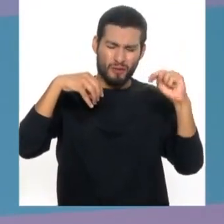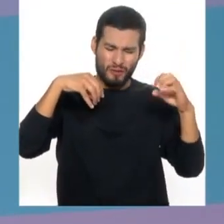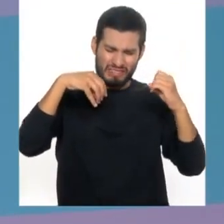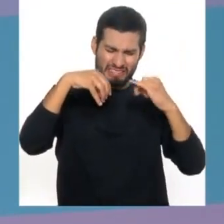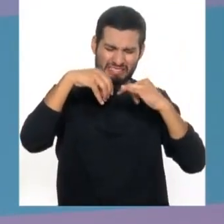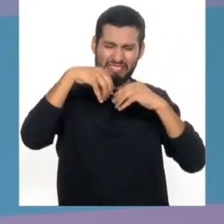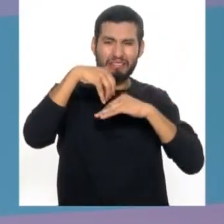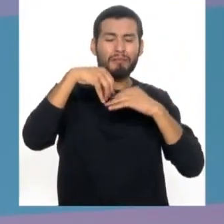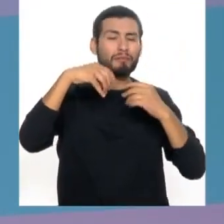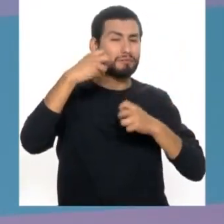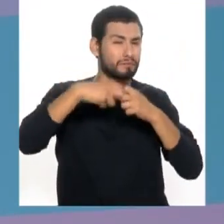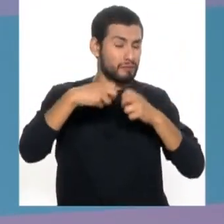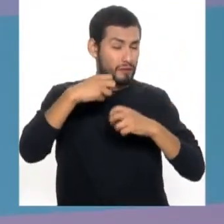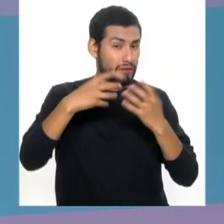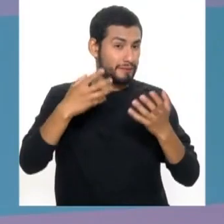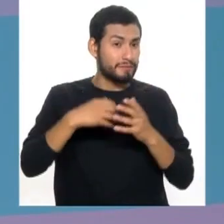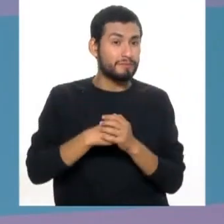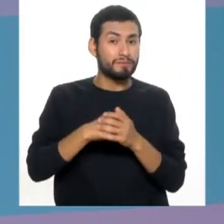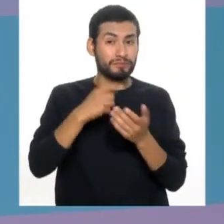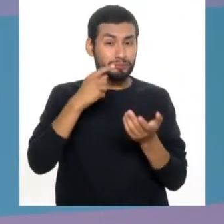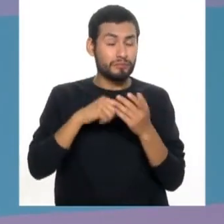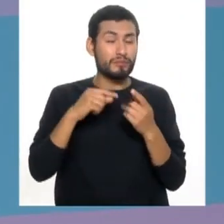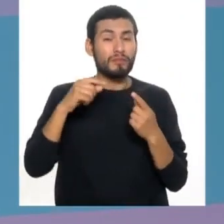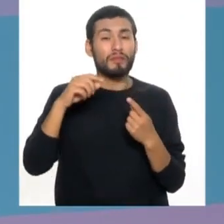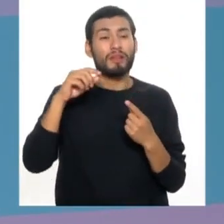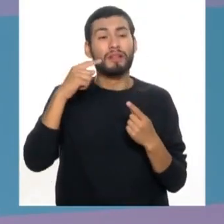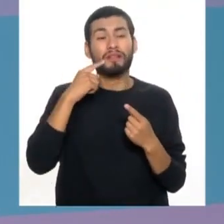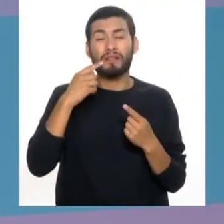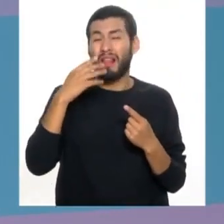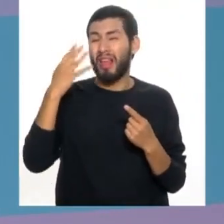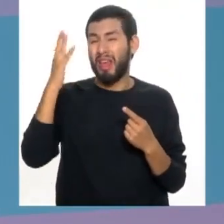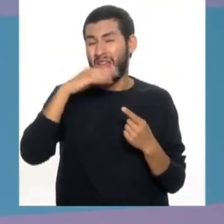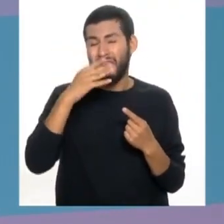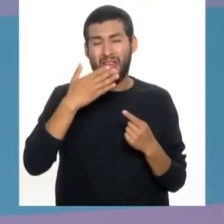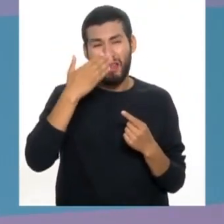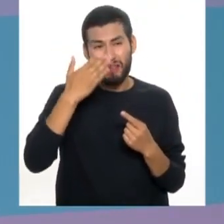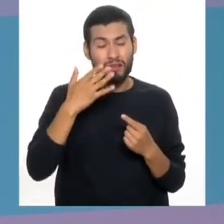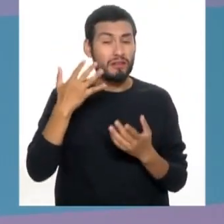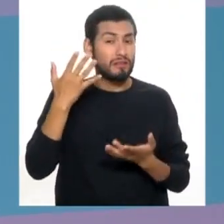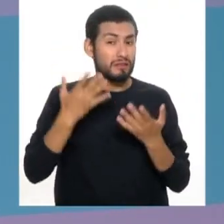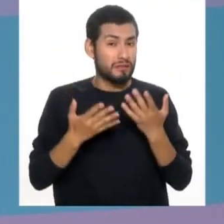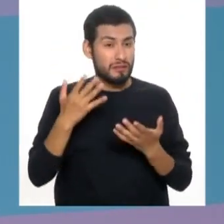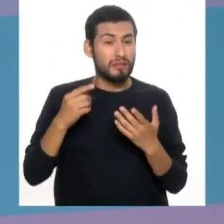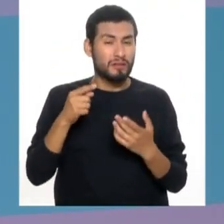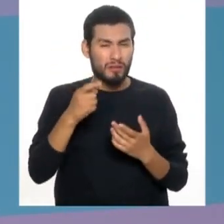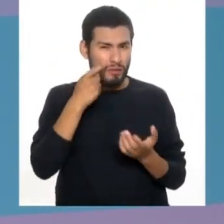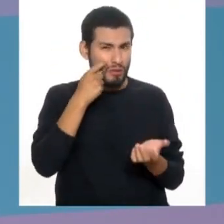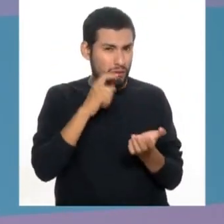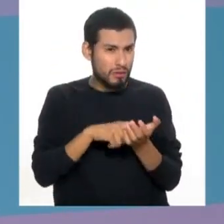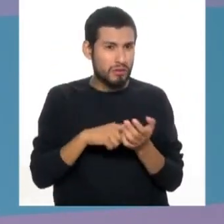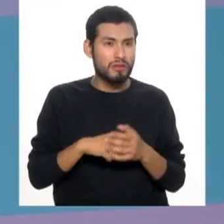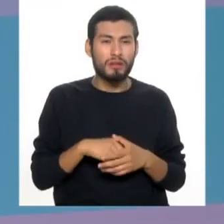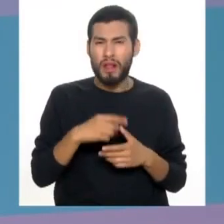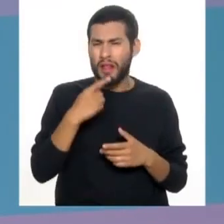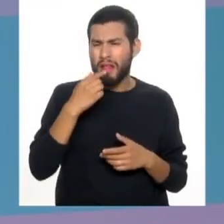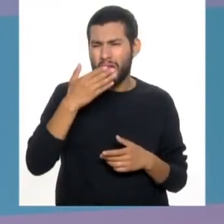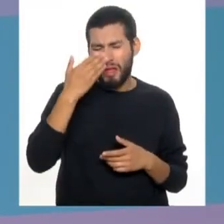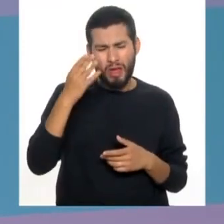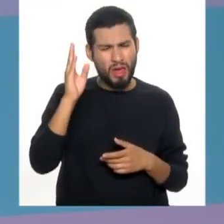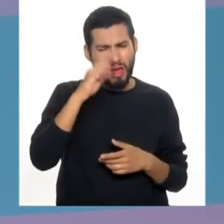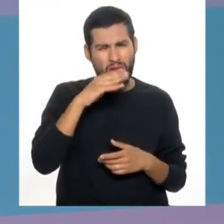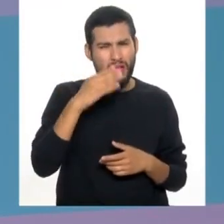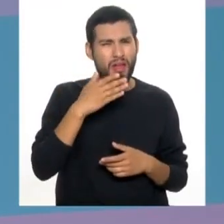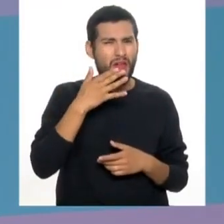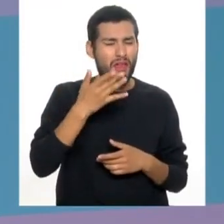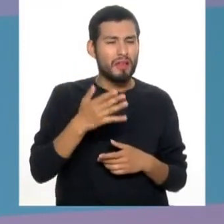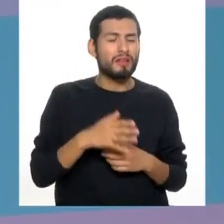Entonces, ya comienza a haber problemas de halitosis, problemas de mal aliento. De repente por ahí la persona tiene que darse cuenta que hay un mal aliento hace mucho tiempo.